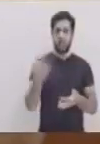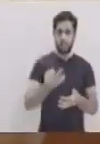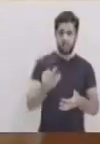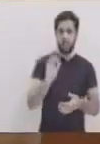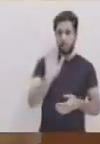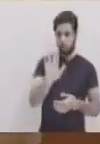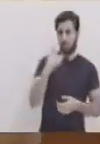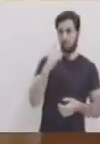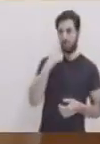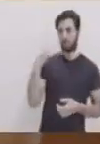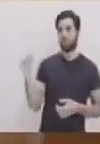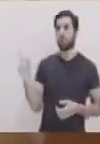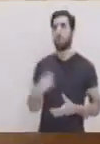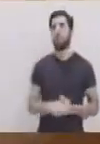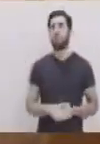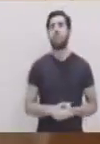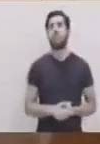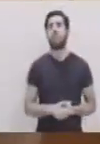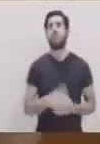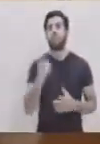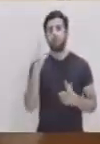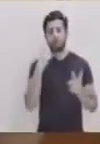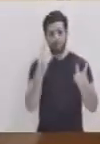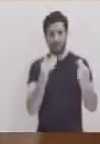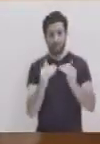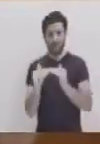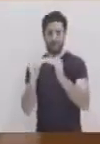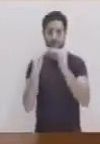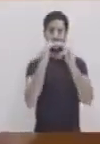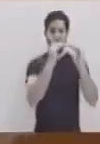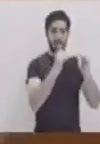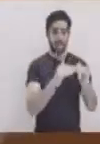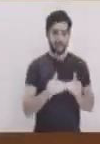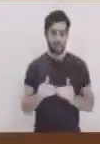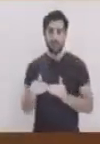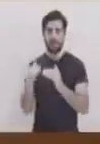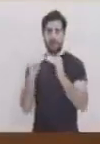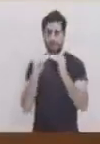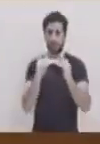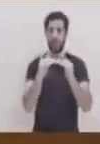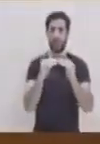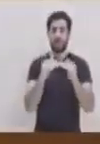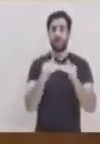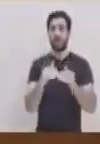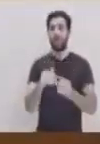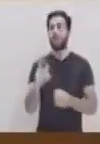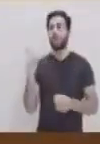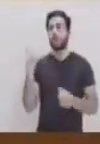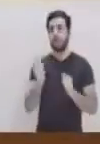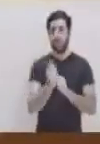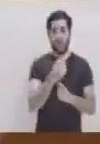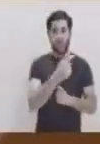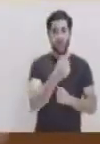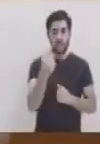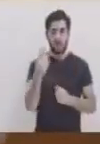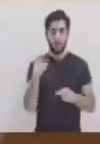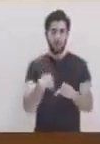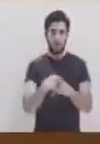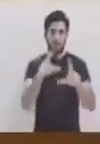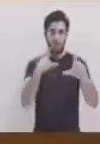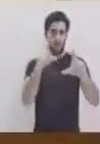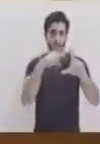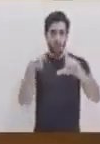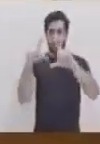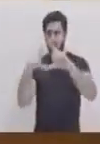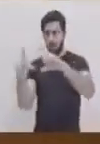uno de los segmentos para lograr el efecto de simetría radial la simetría ya está marcada puesto que